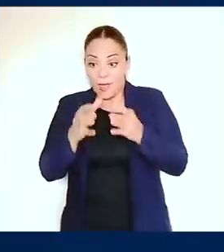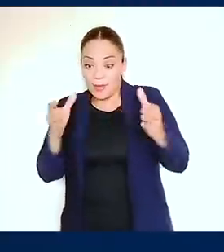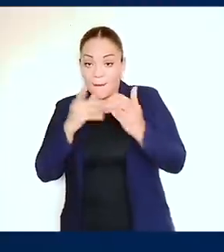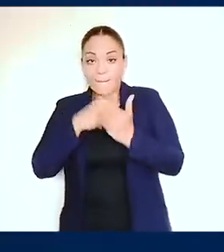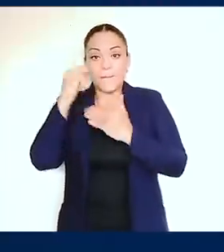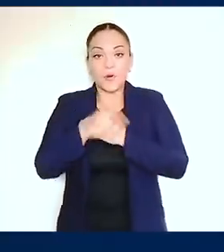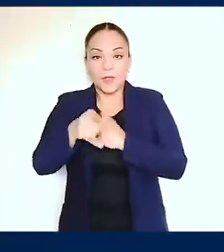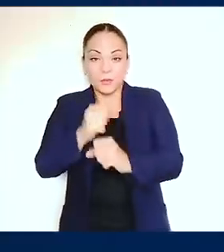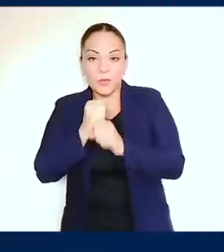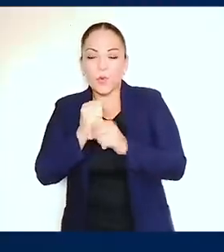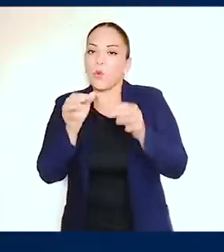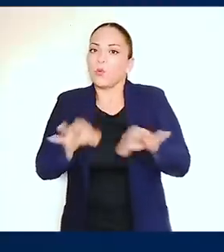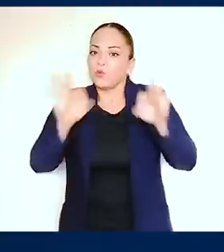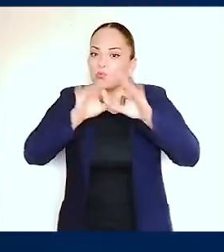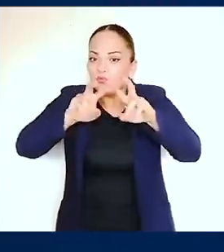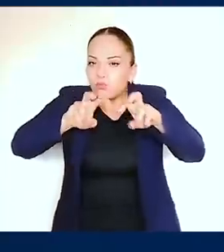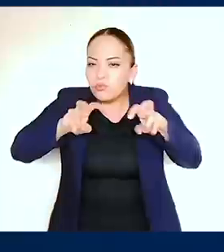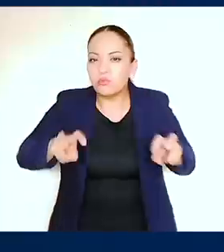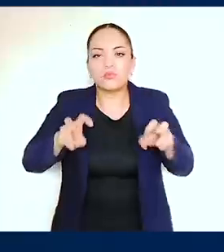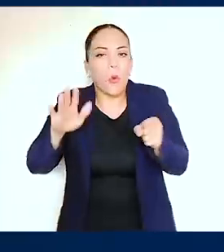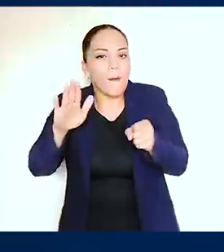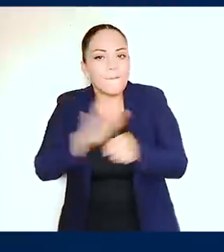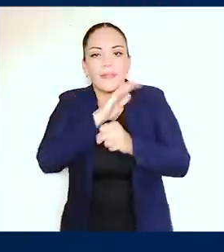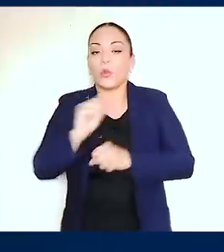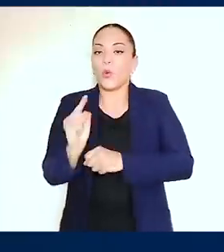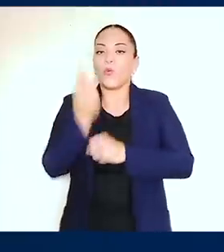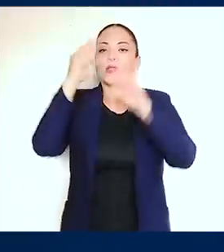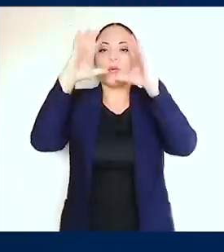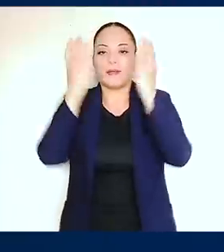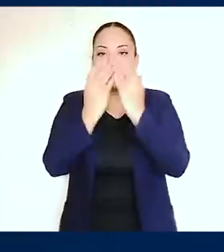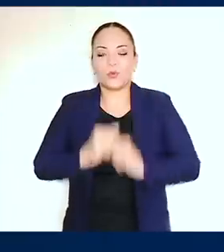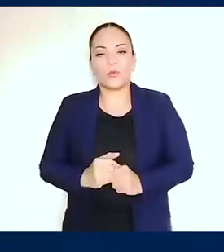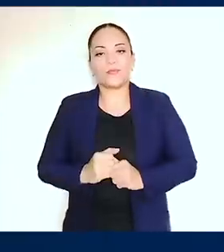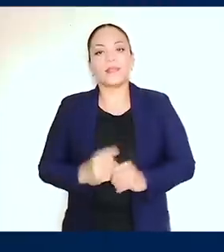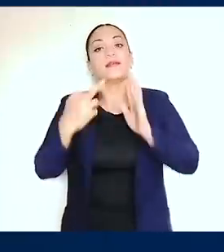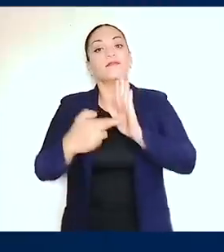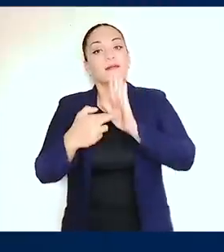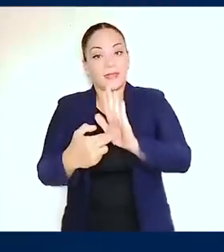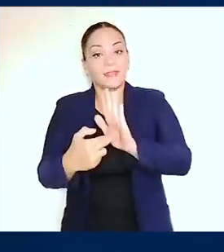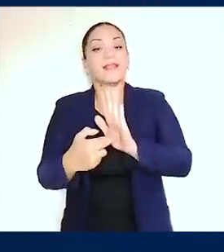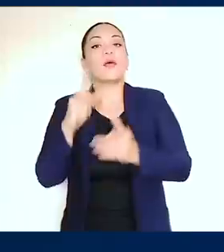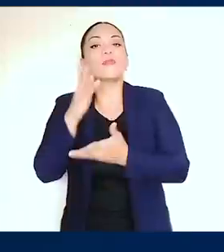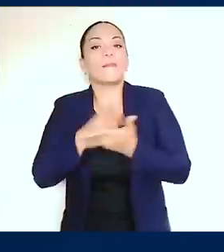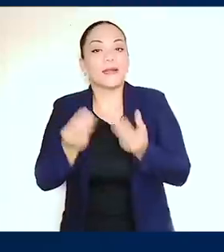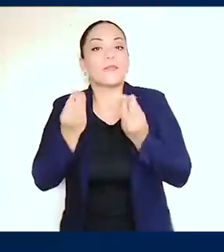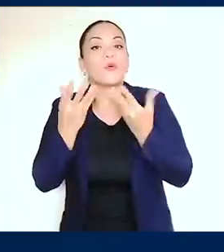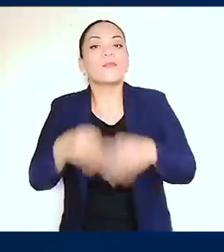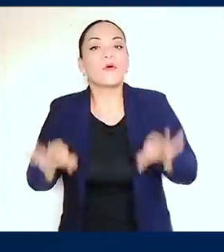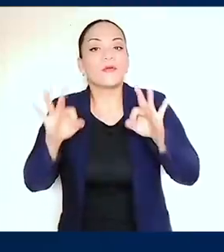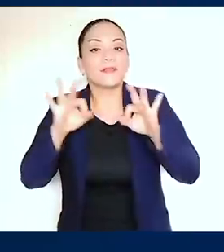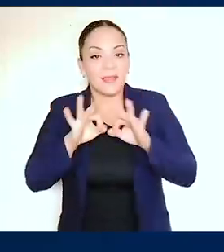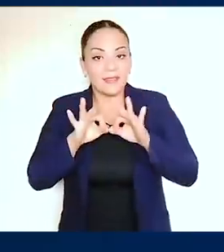sumamente minucioso y completo y realmente es único en el mundo. Representa una parte esencial de la